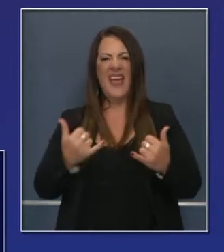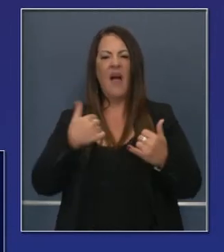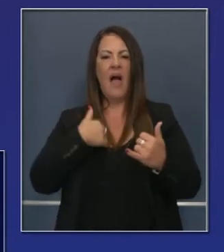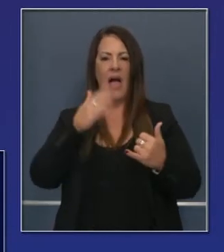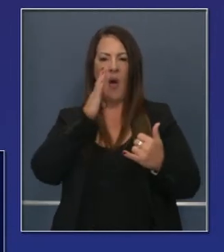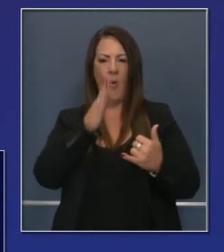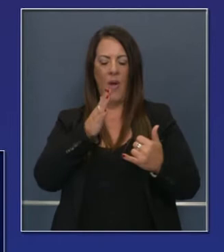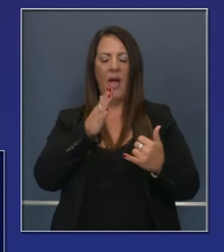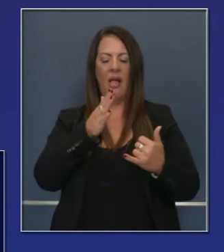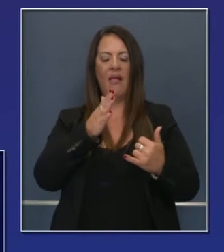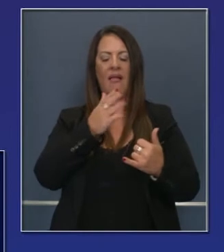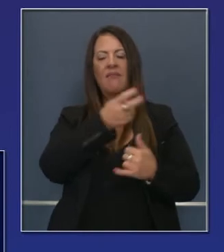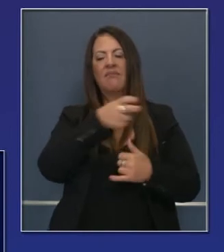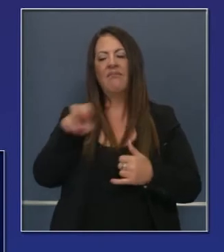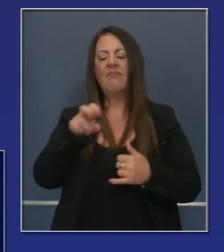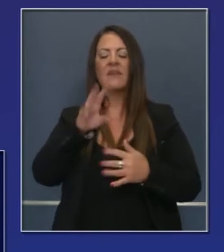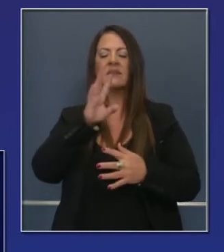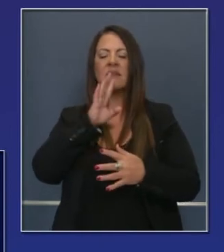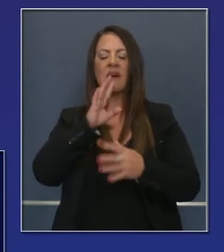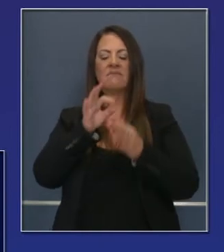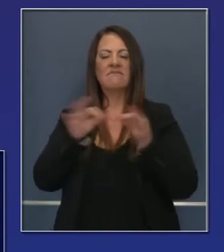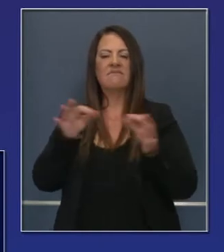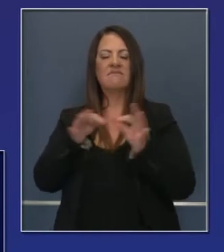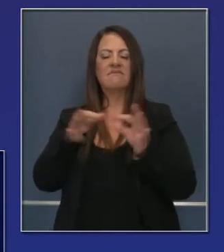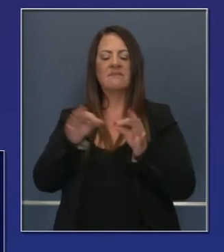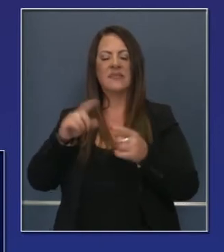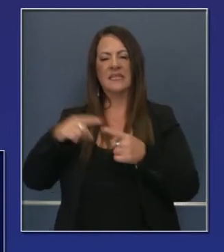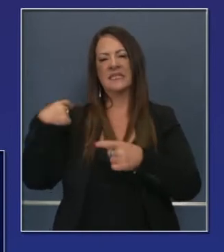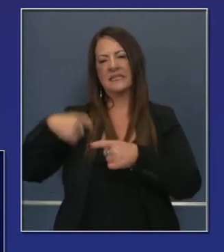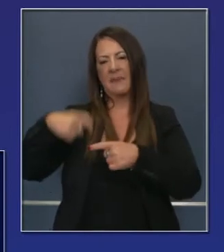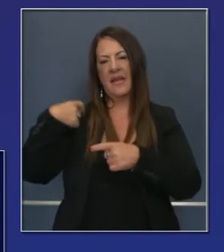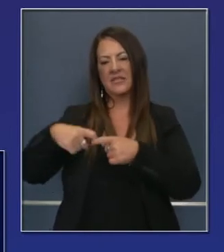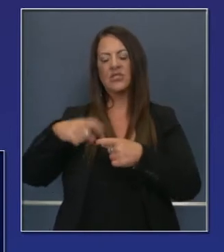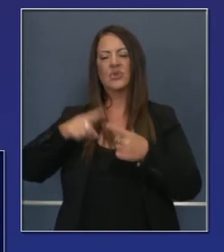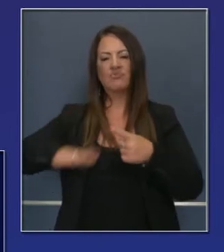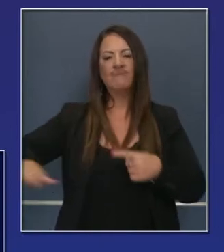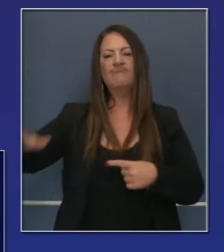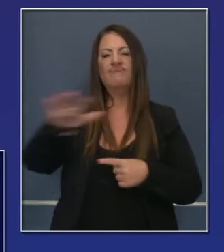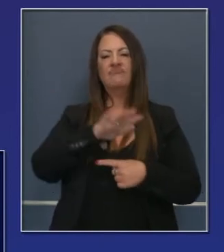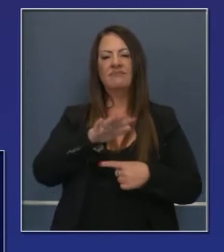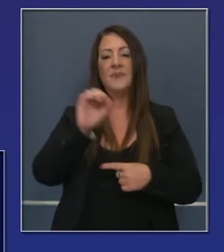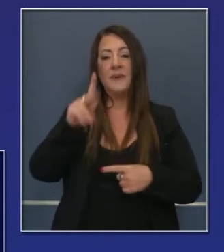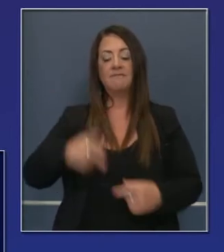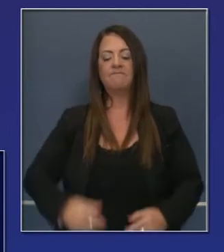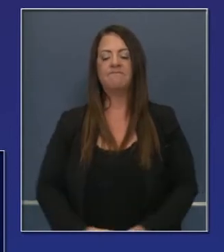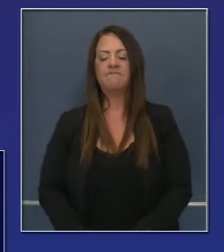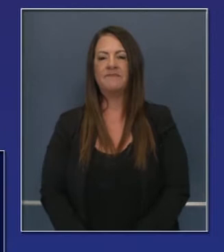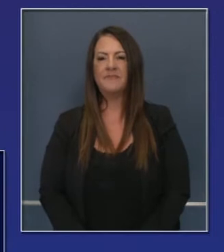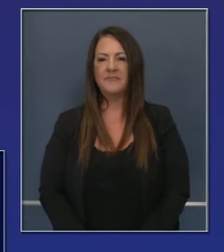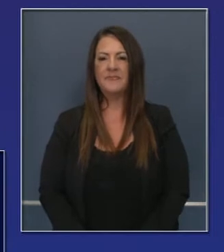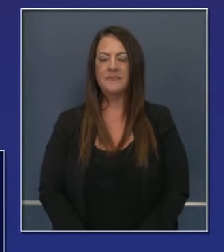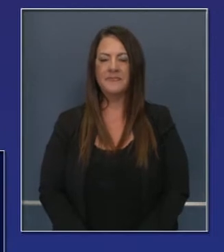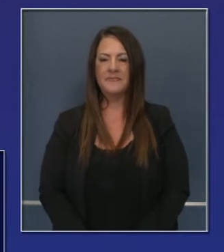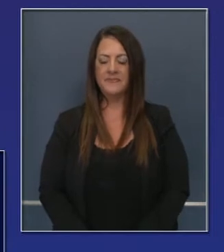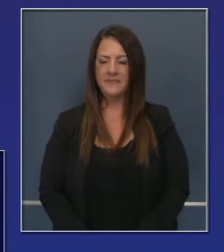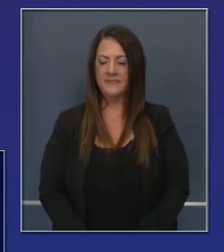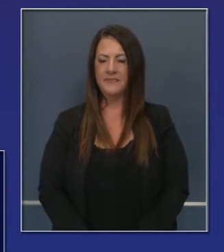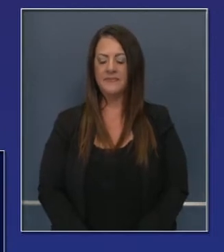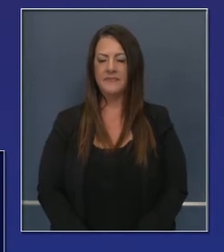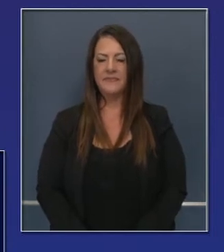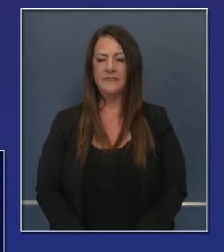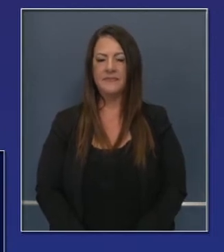algunos comentarios en español. Quiero cambiar el idioma para hablar en español con los miembros de la comunidad.